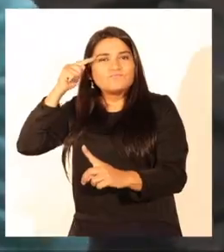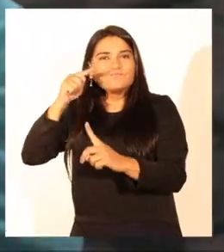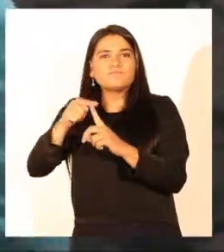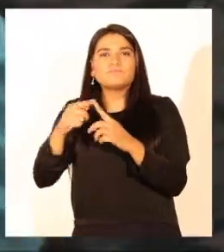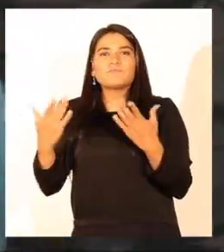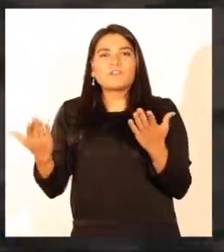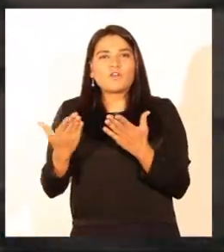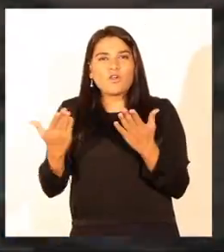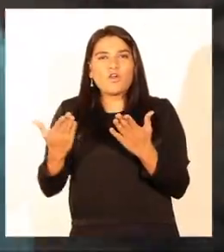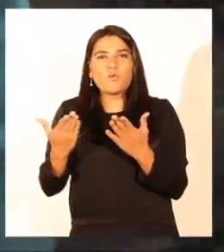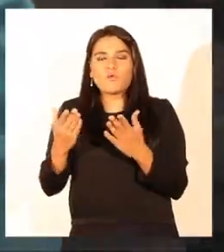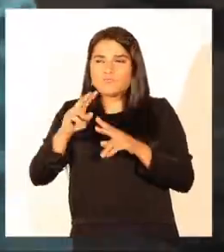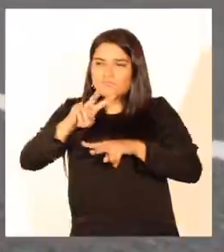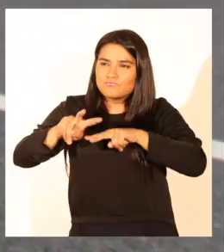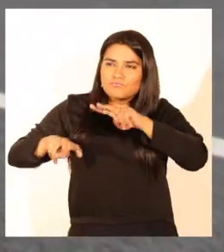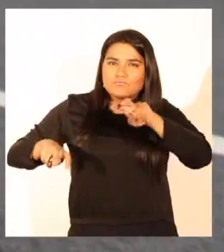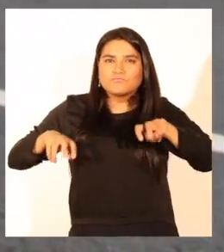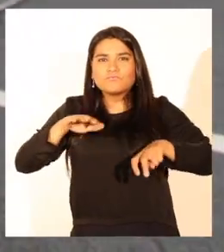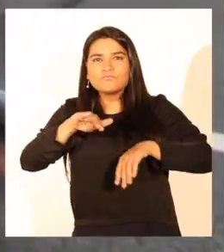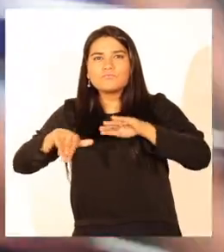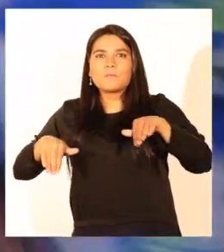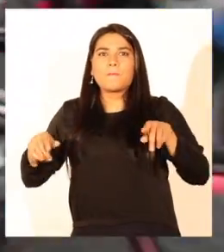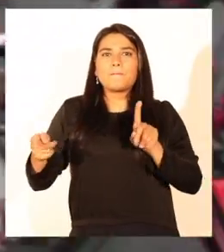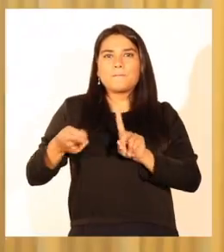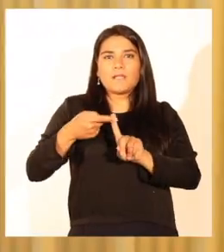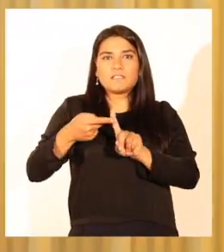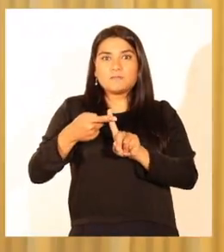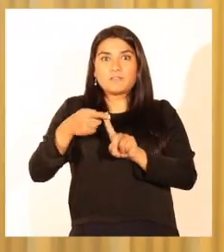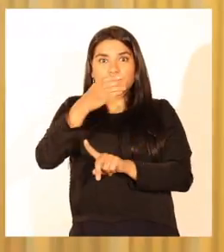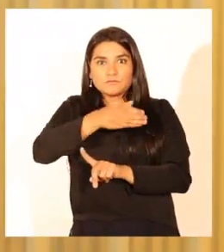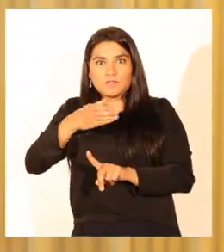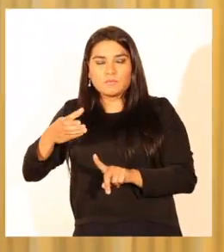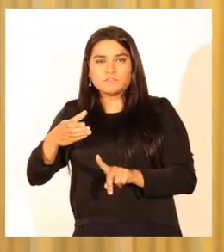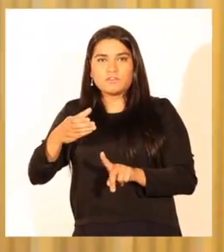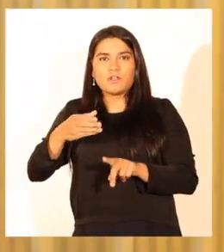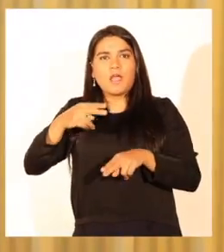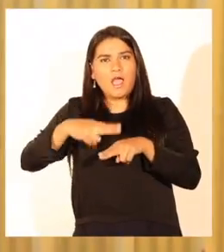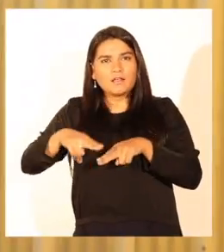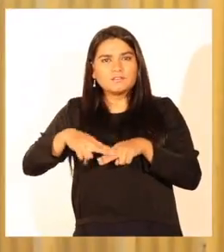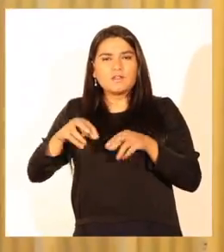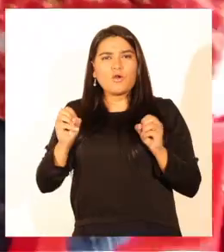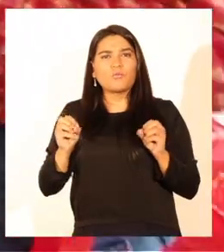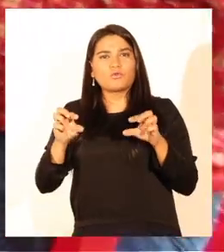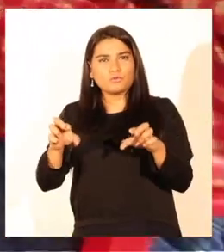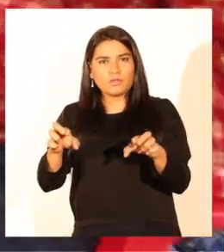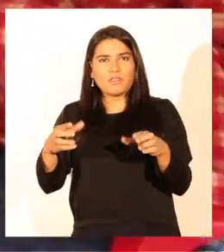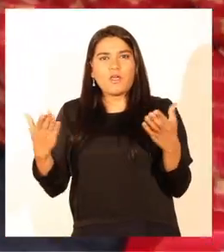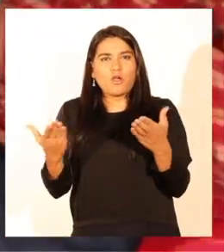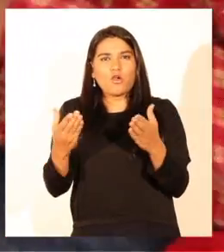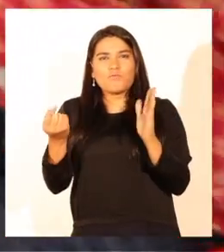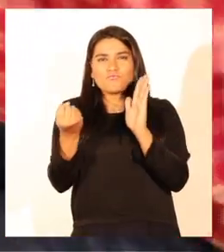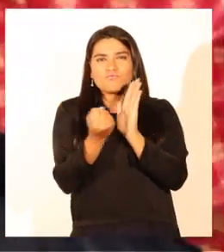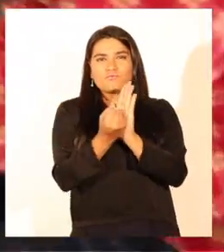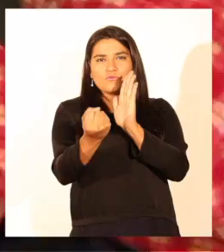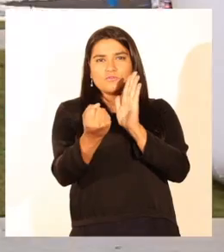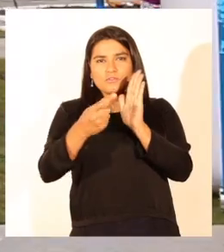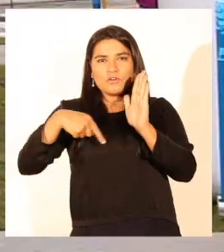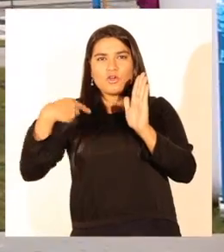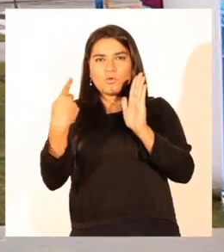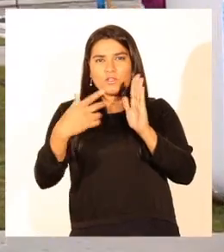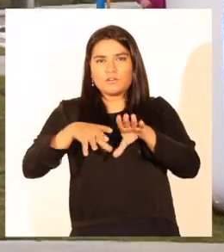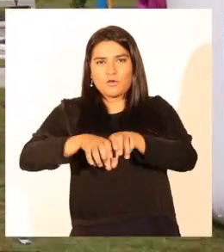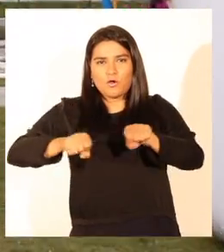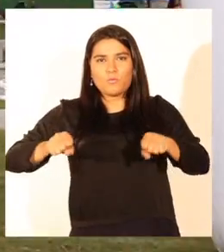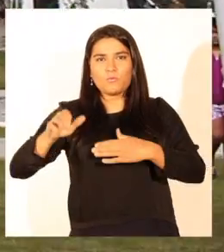a través de la inclusión, la participación ciudadana y la generación de oportunidades como sello de nuestro